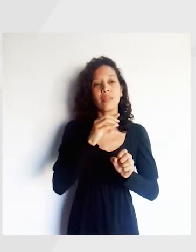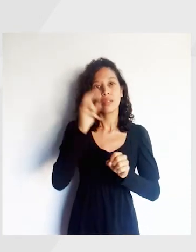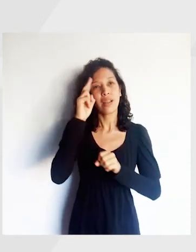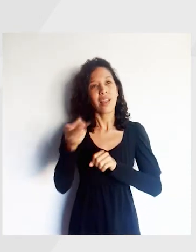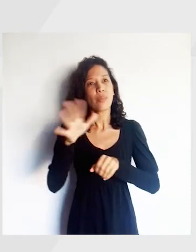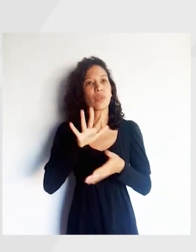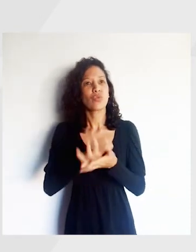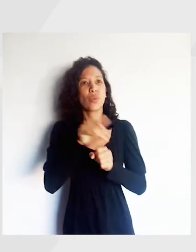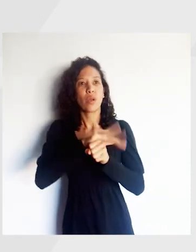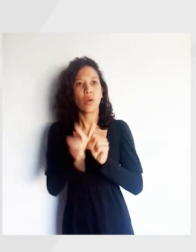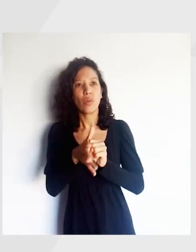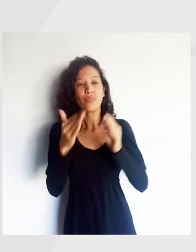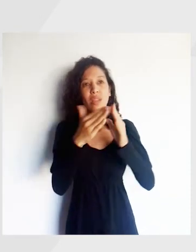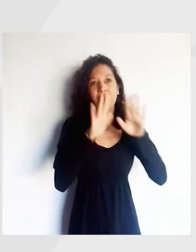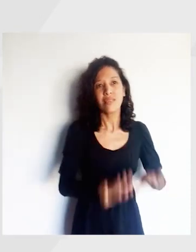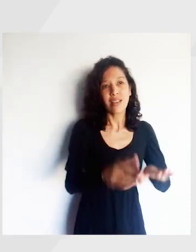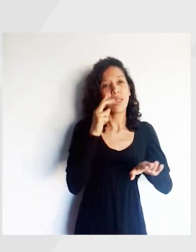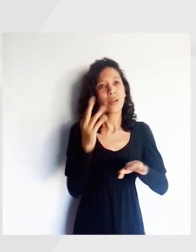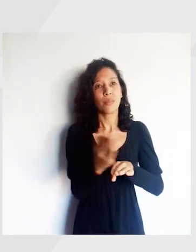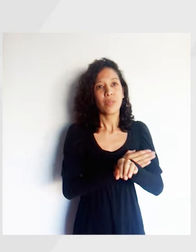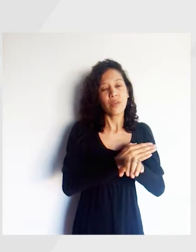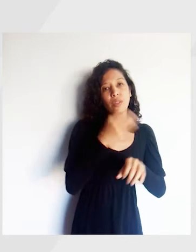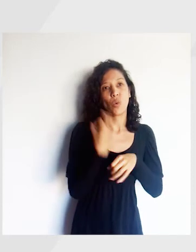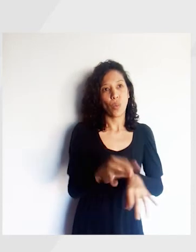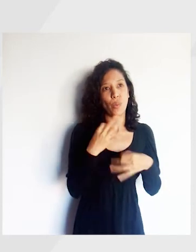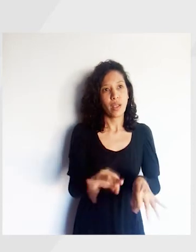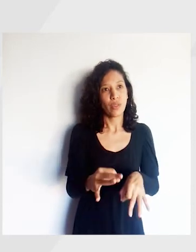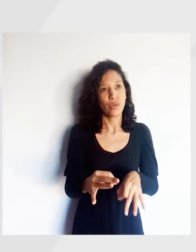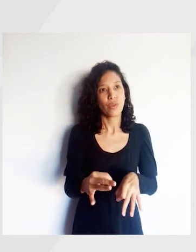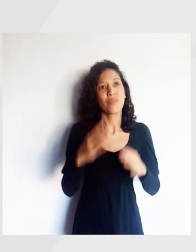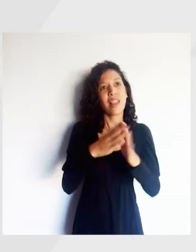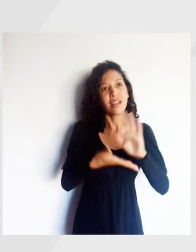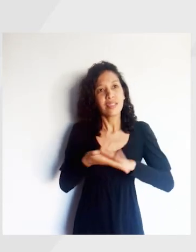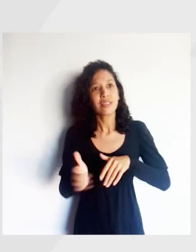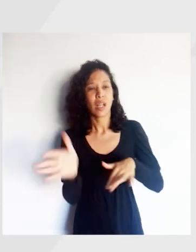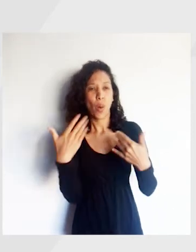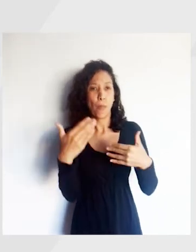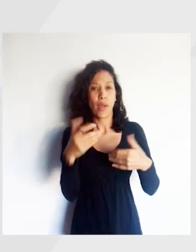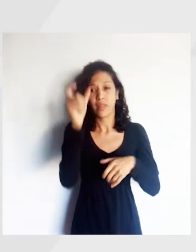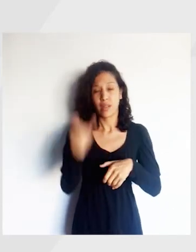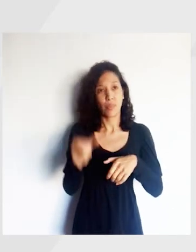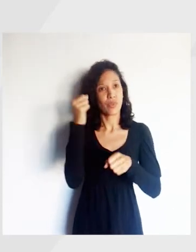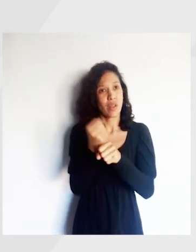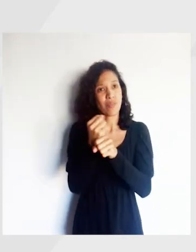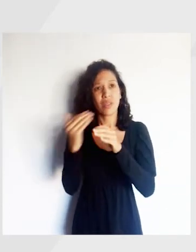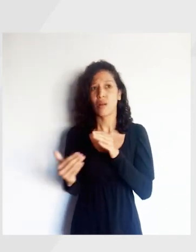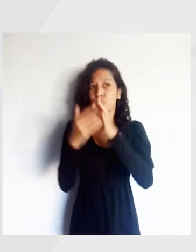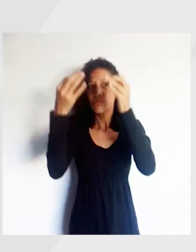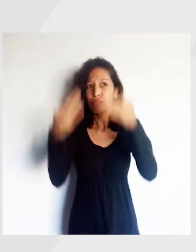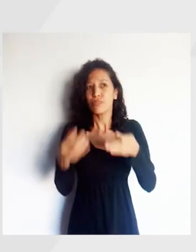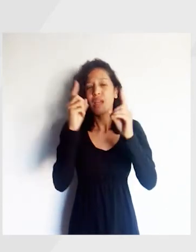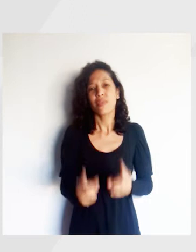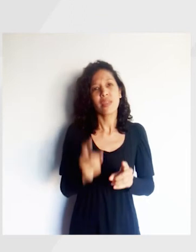el coronavirus. Aislamiento social, preventivo y obligatorio están exceptuadas las personas que realizan trabajos